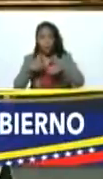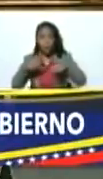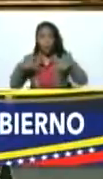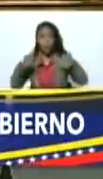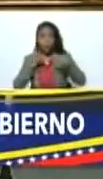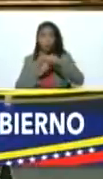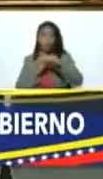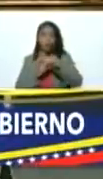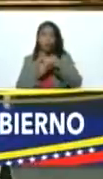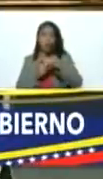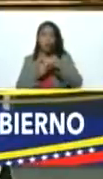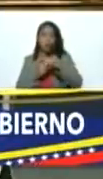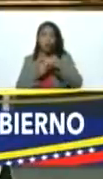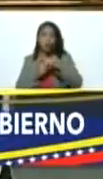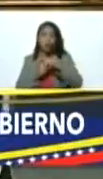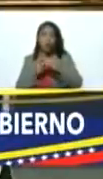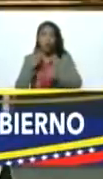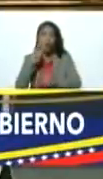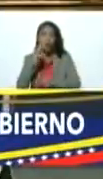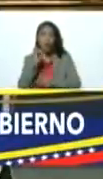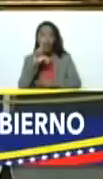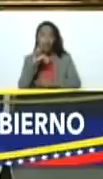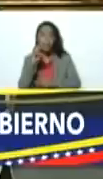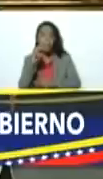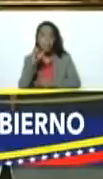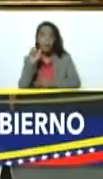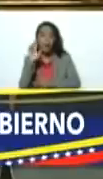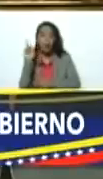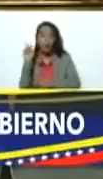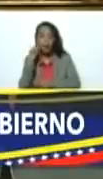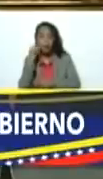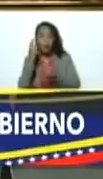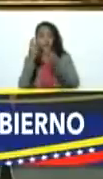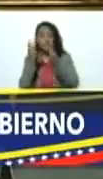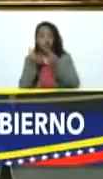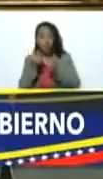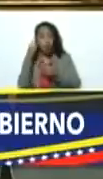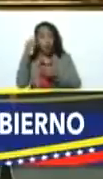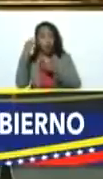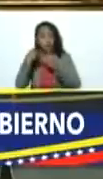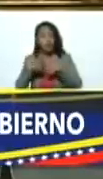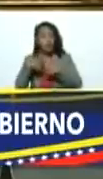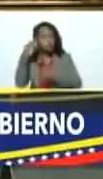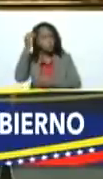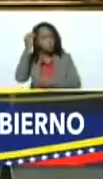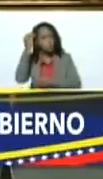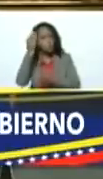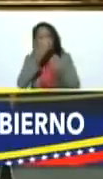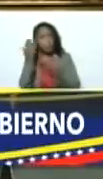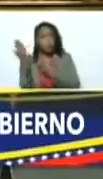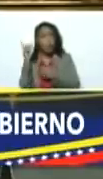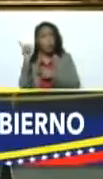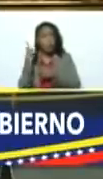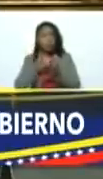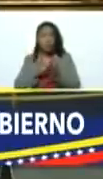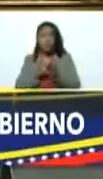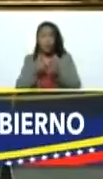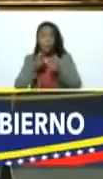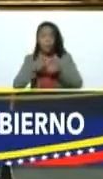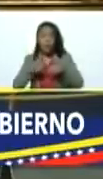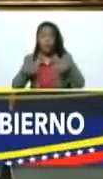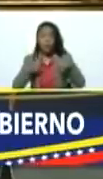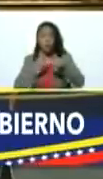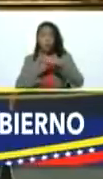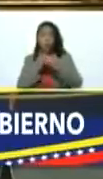Wilmar Castro Soteldo que es numerólogo también bueno hizo un análisis en estos días de que eso significa un crecimiento